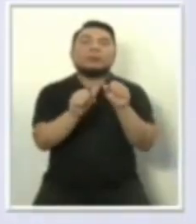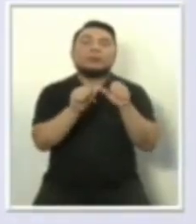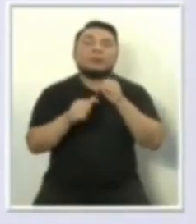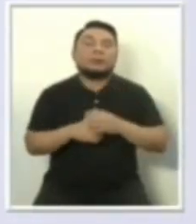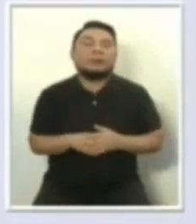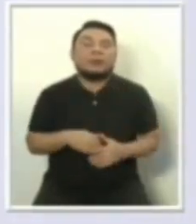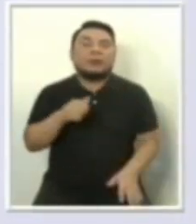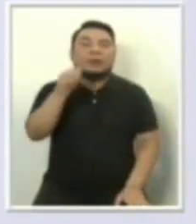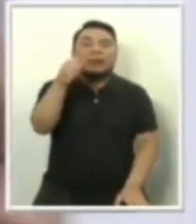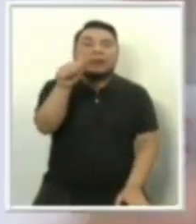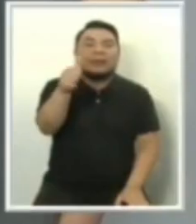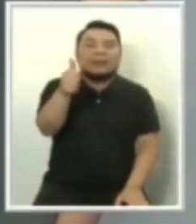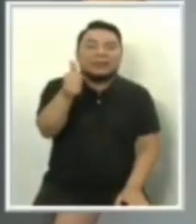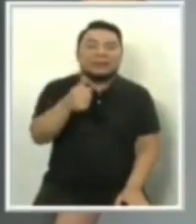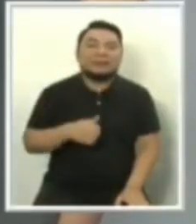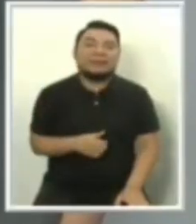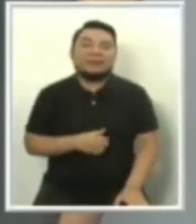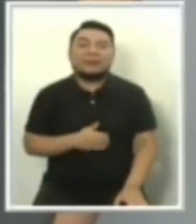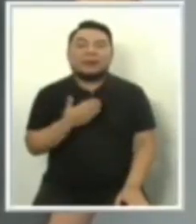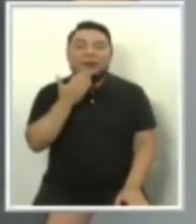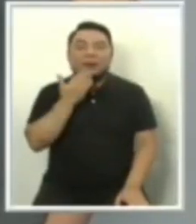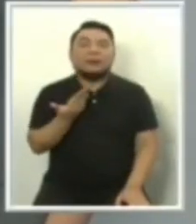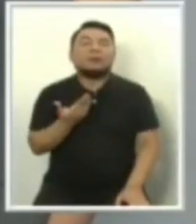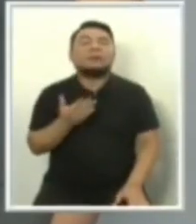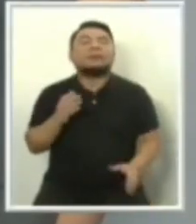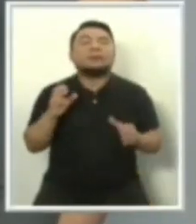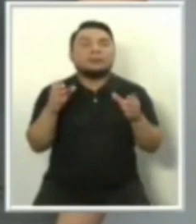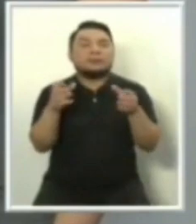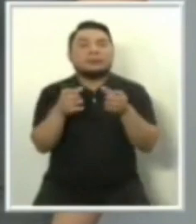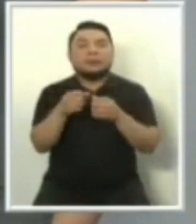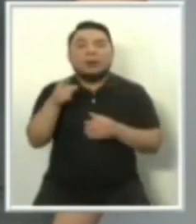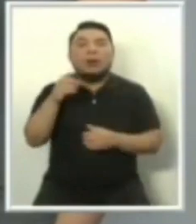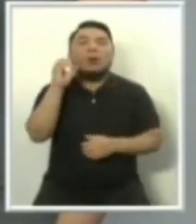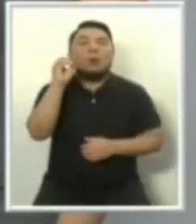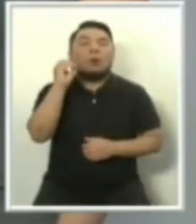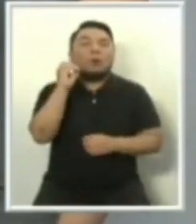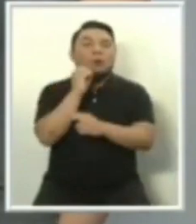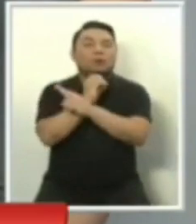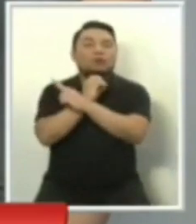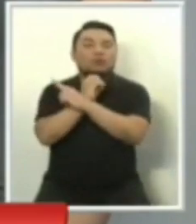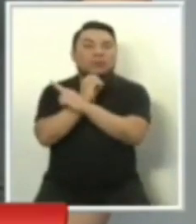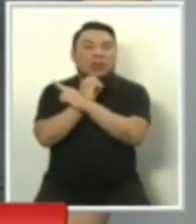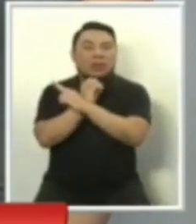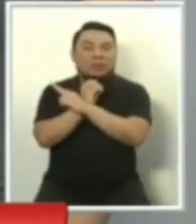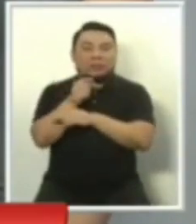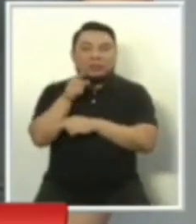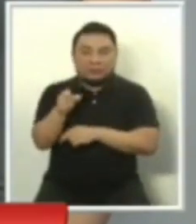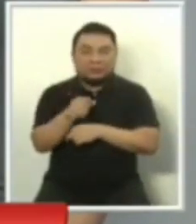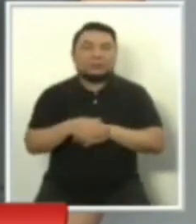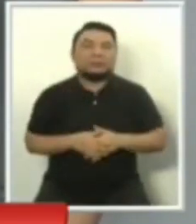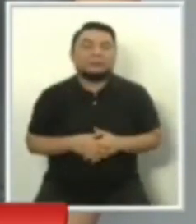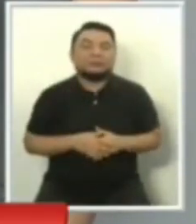El número diez, Partido Nacionalista Peruano, Ollanta Humala, es el candidato presidencial.